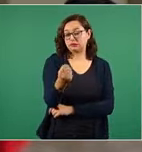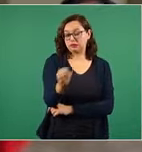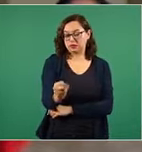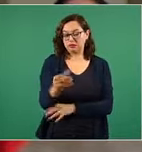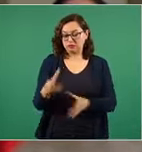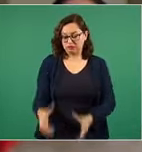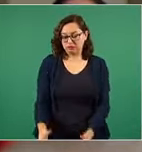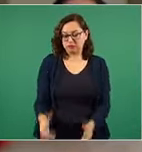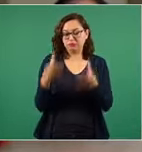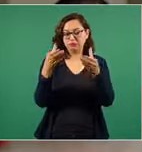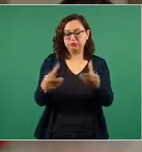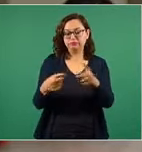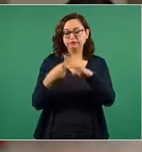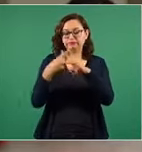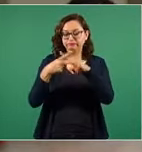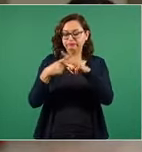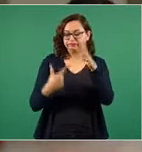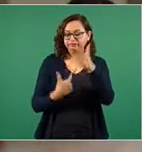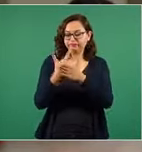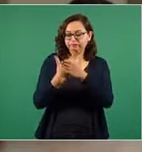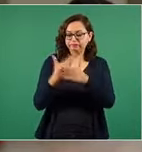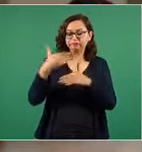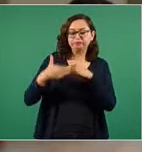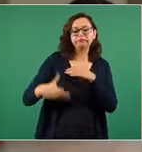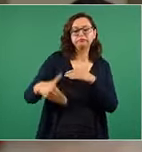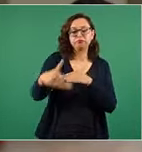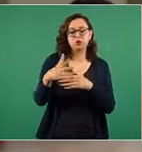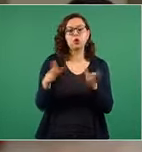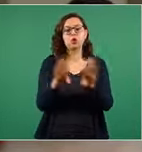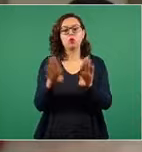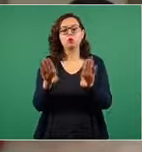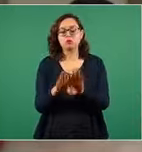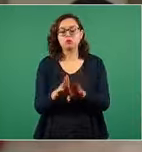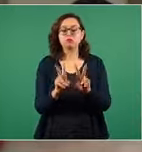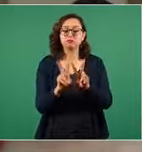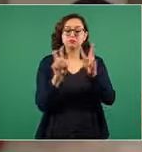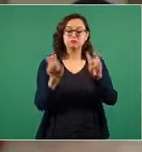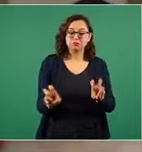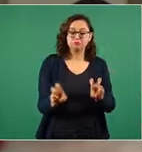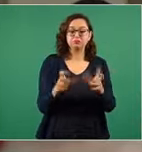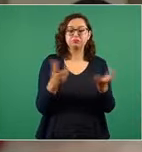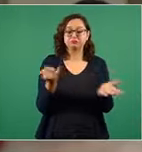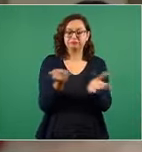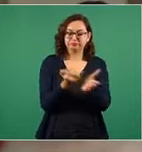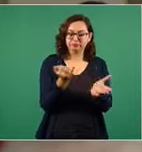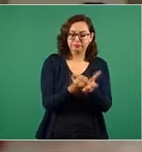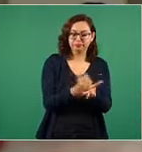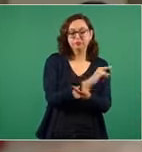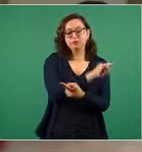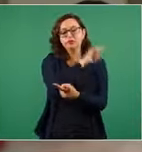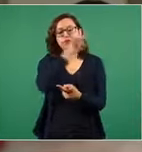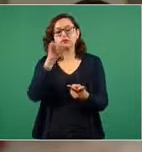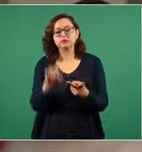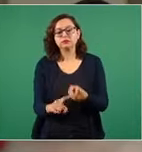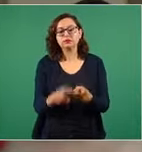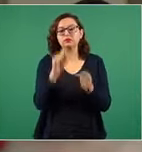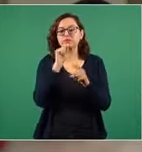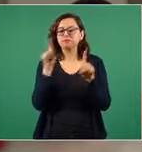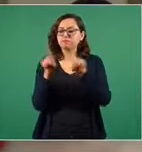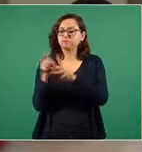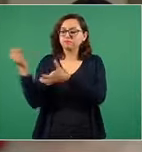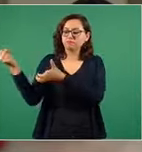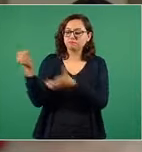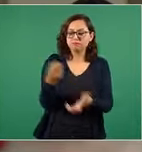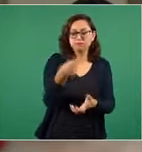de una transformación tributaria pero al mismo tiempo habla de un paquete de inversiones en materia de infraestructura y